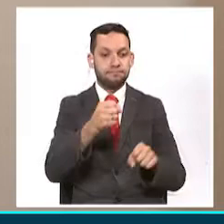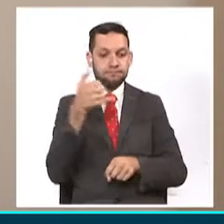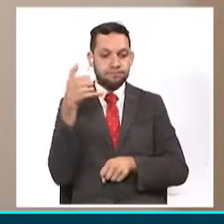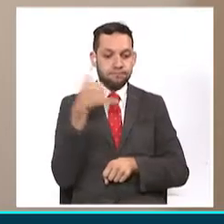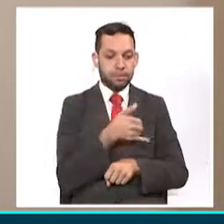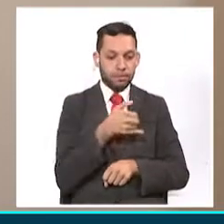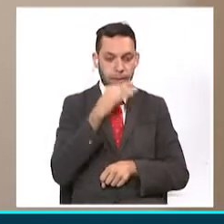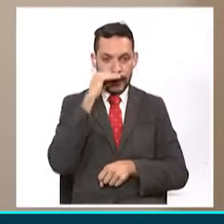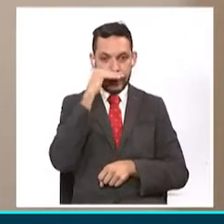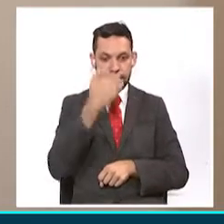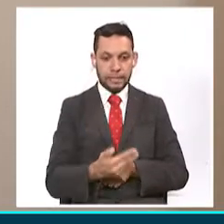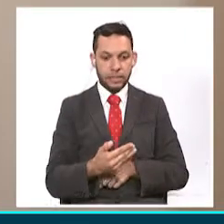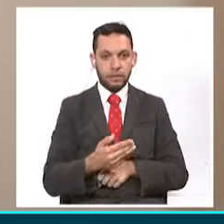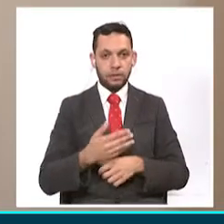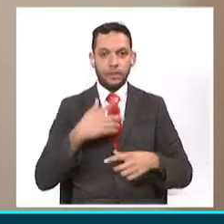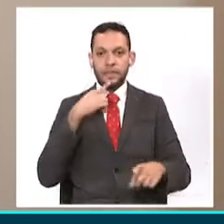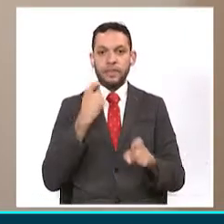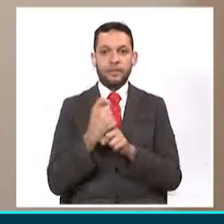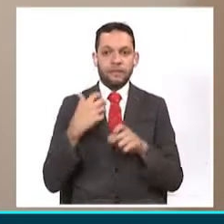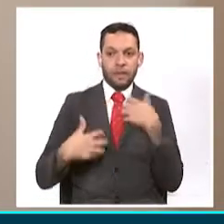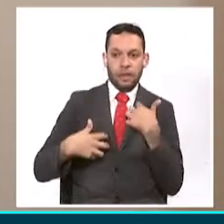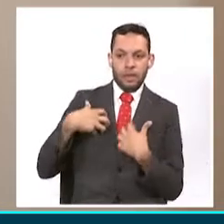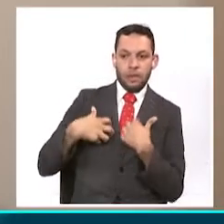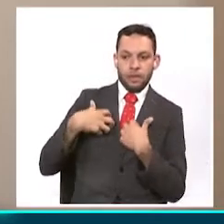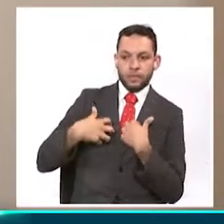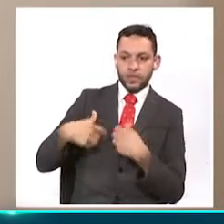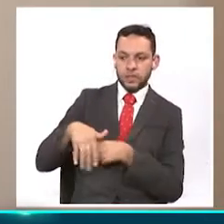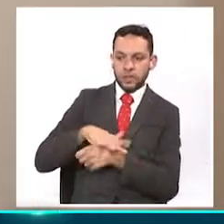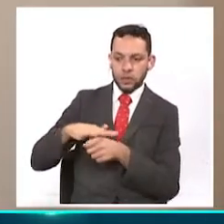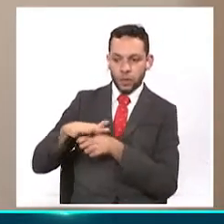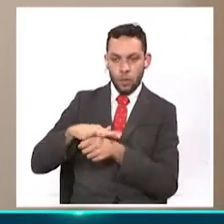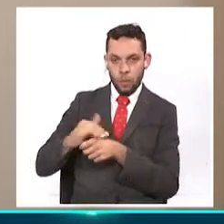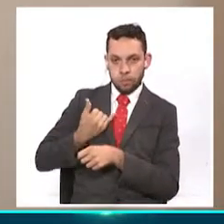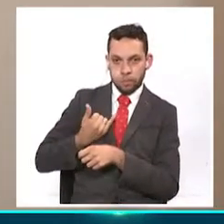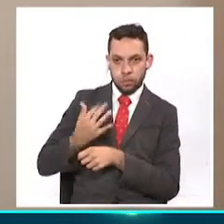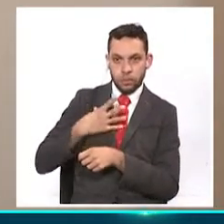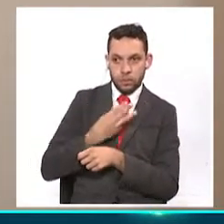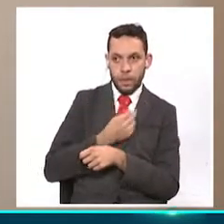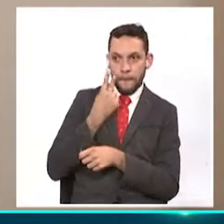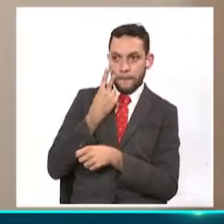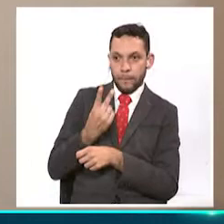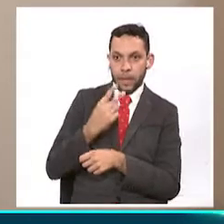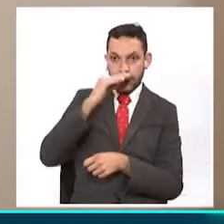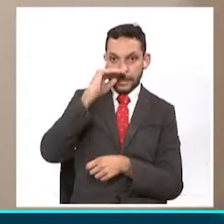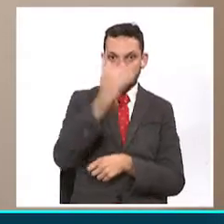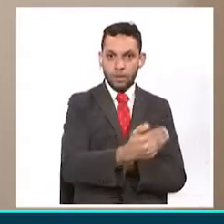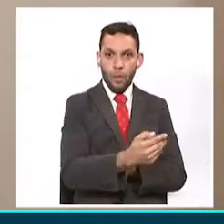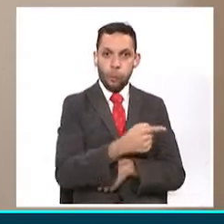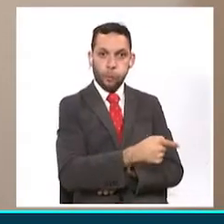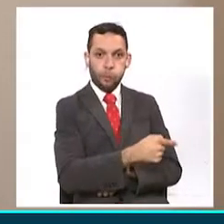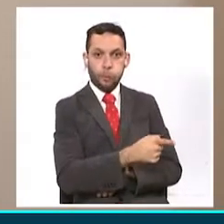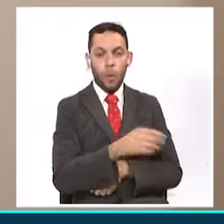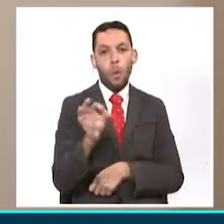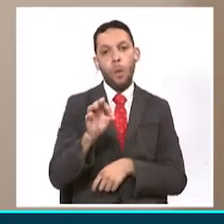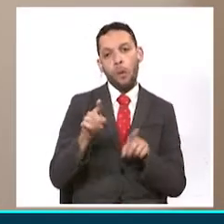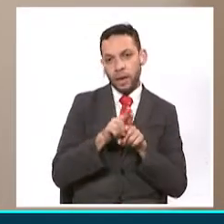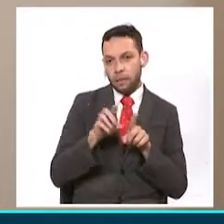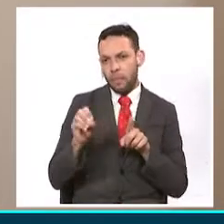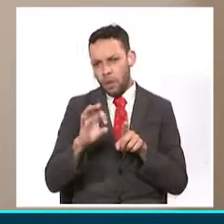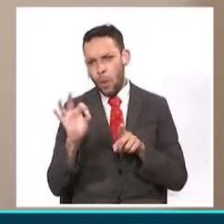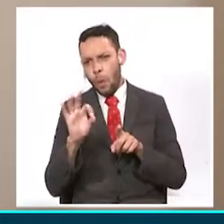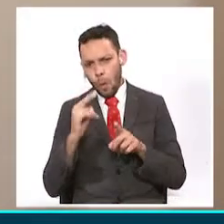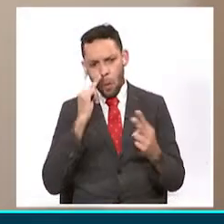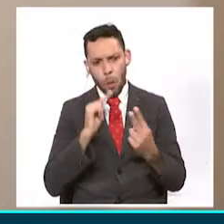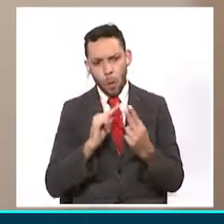puede estar en riesgo en cualquier situación. ¿Qué podemos observar cuando nuestro hijo o nuestro hermano o alguien que